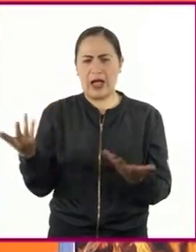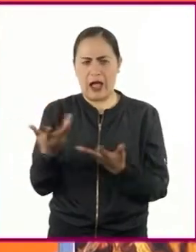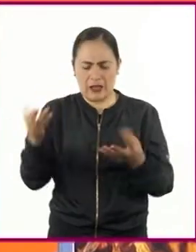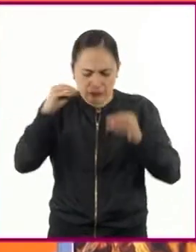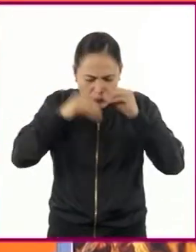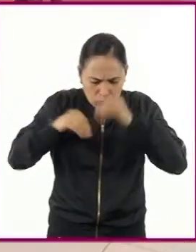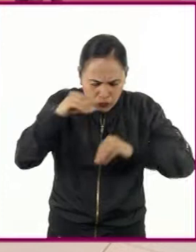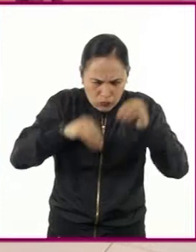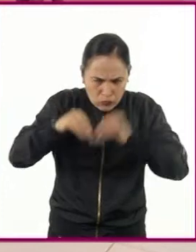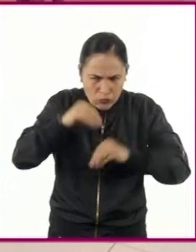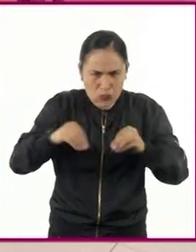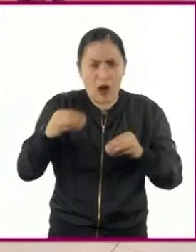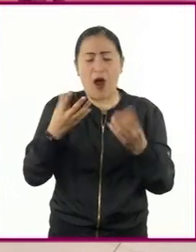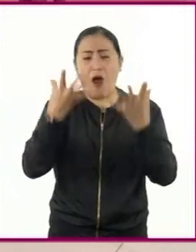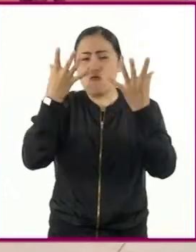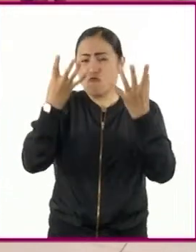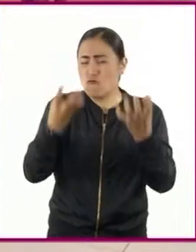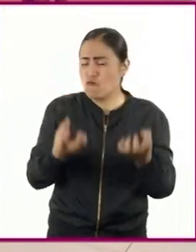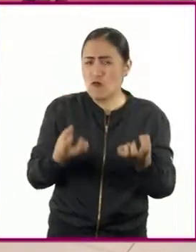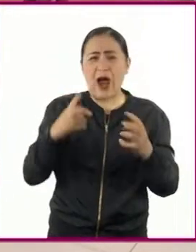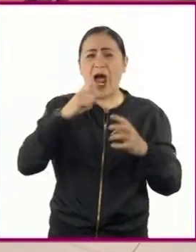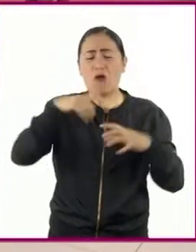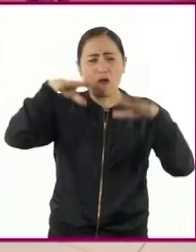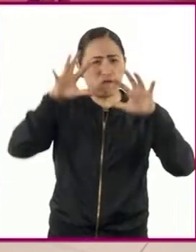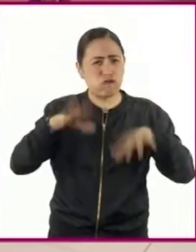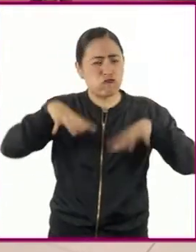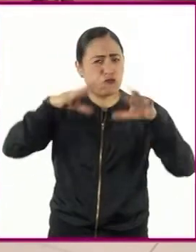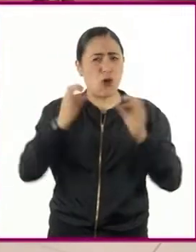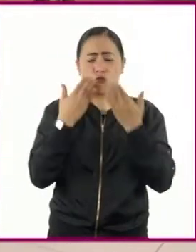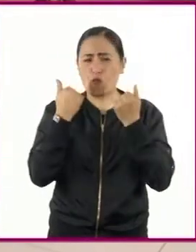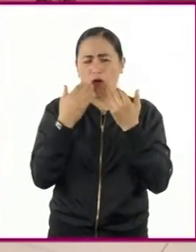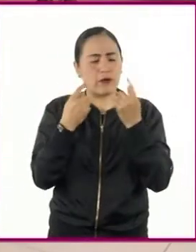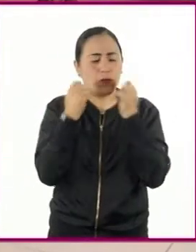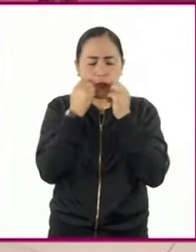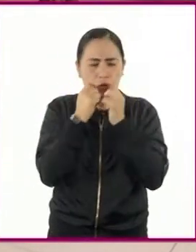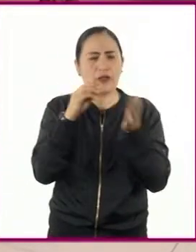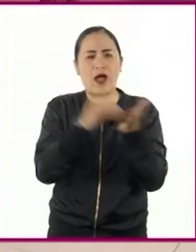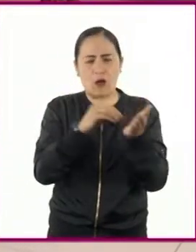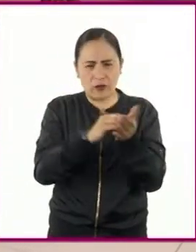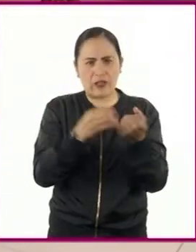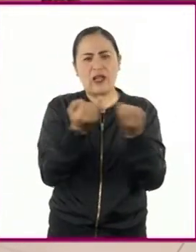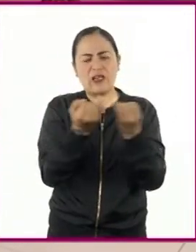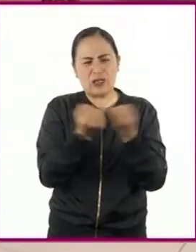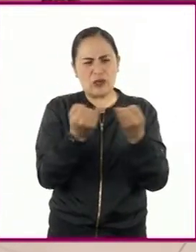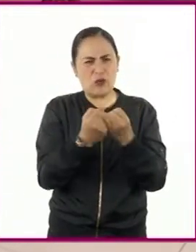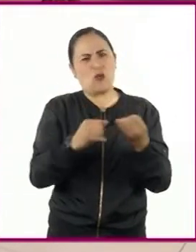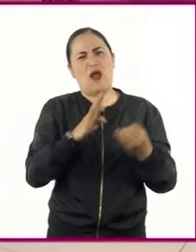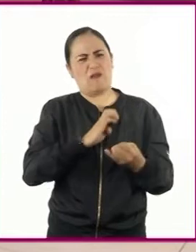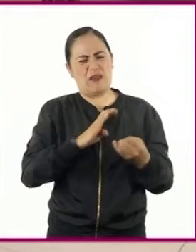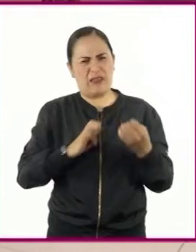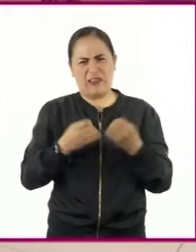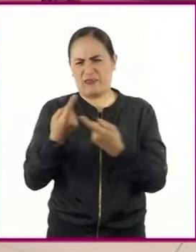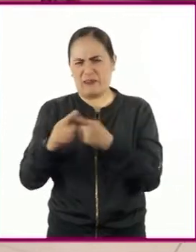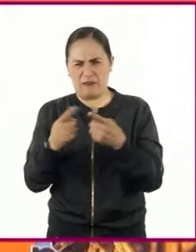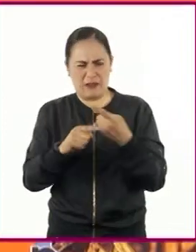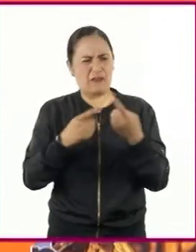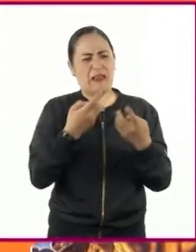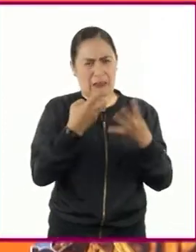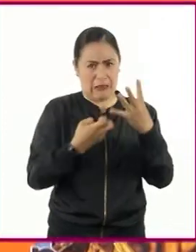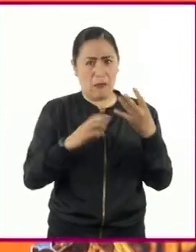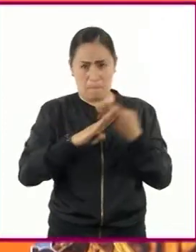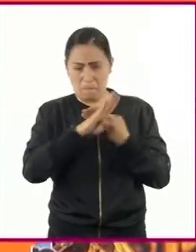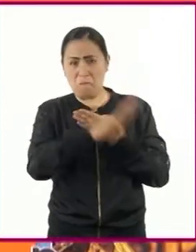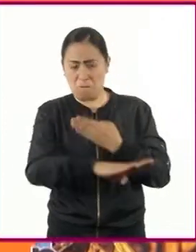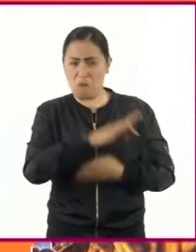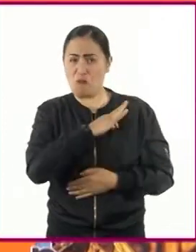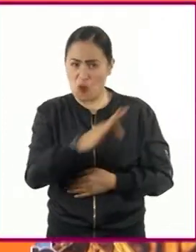tolerante a la sequía y resistente a la infección por hongos, además enriquecido nutricionalmente. Este